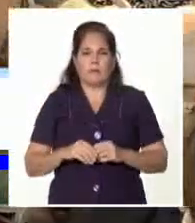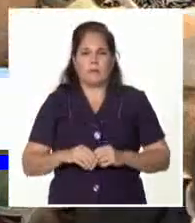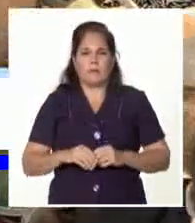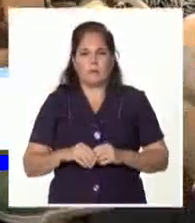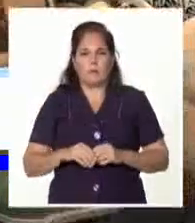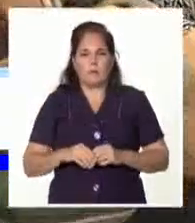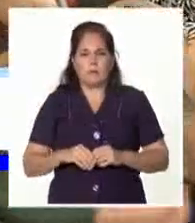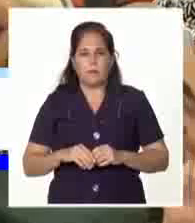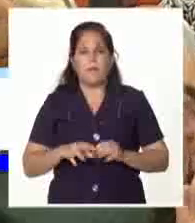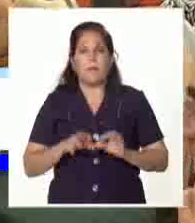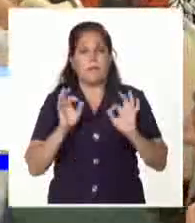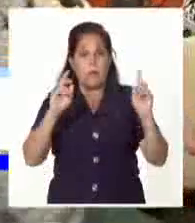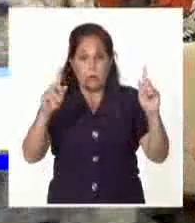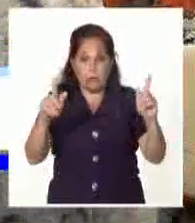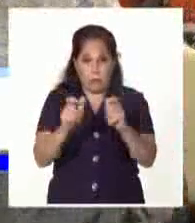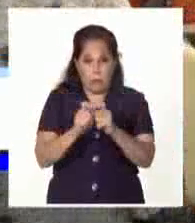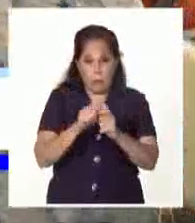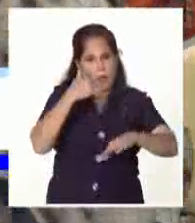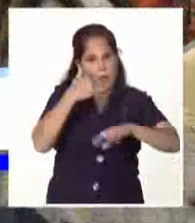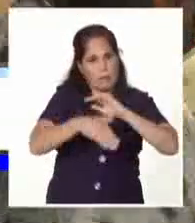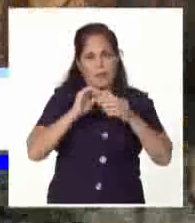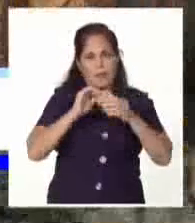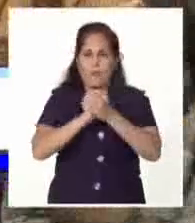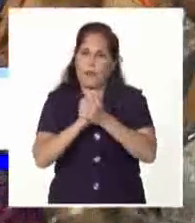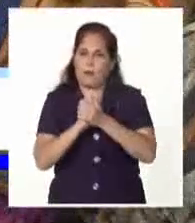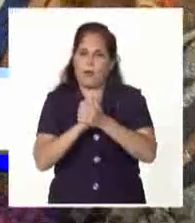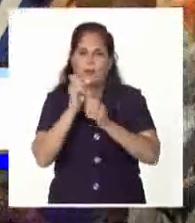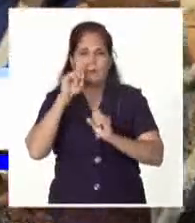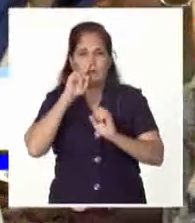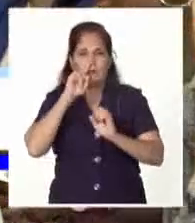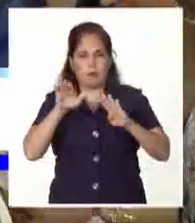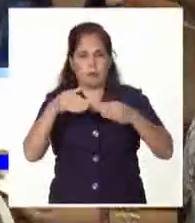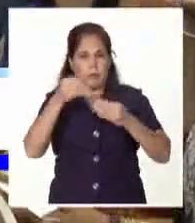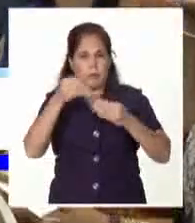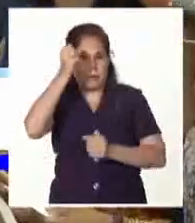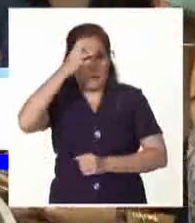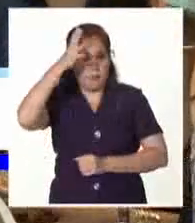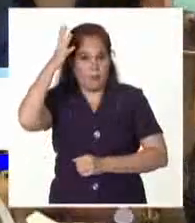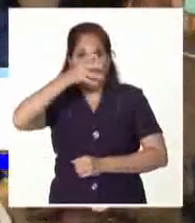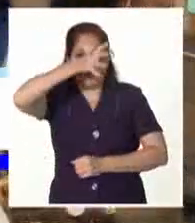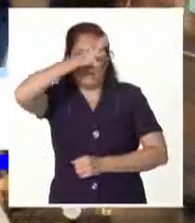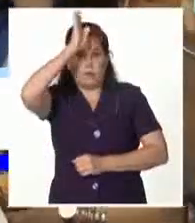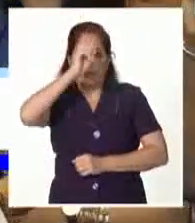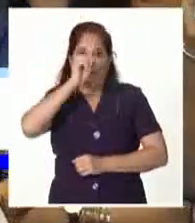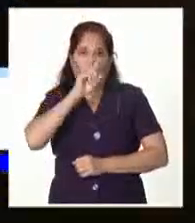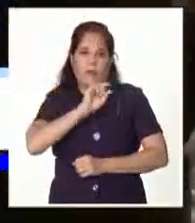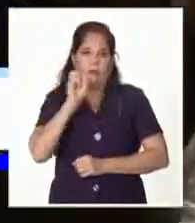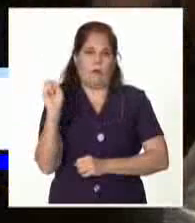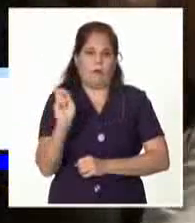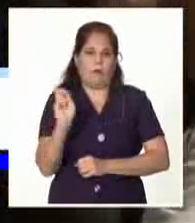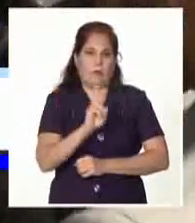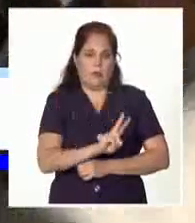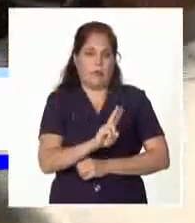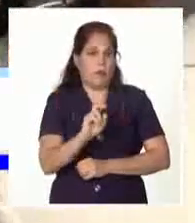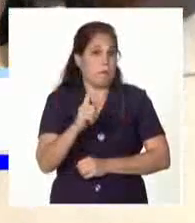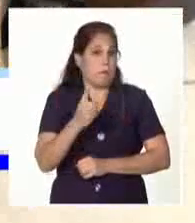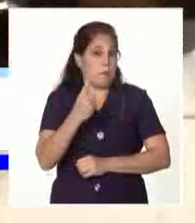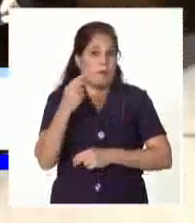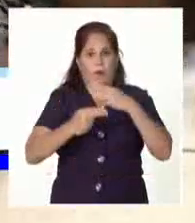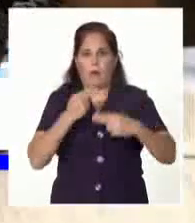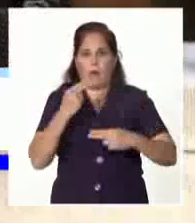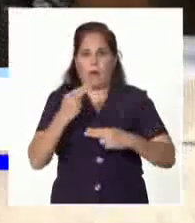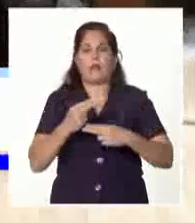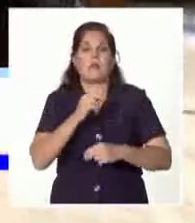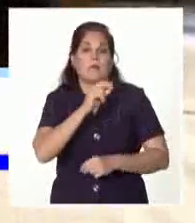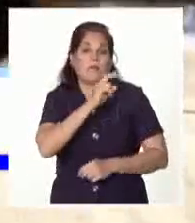Con este encuentro entre hermanos y amigos concluyó el presidente Díaz Canel su breve pero intensa visita a Italia, la primera que realice en su condición